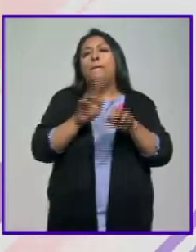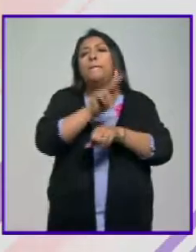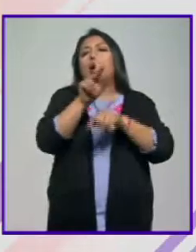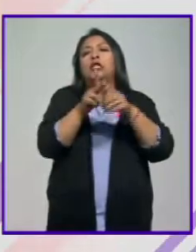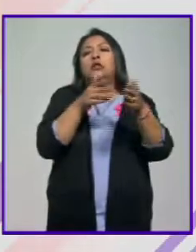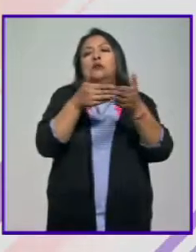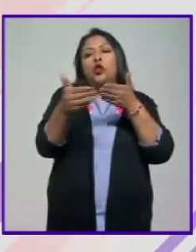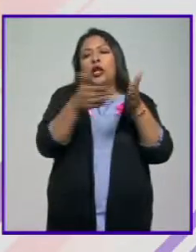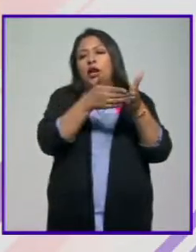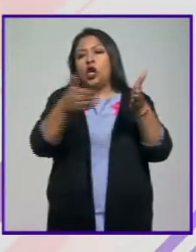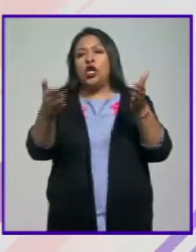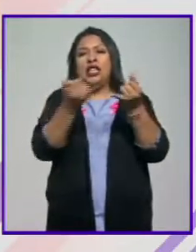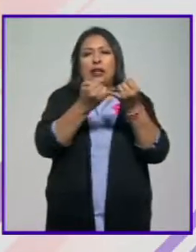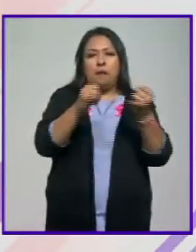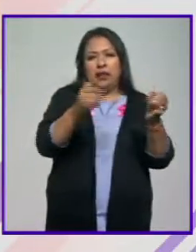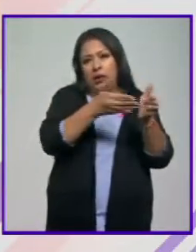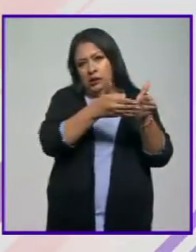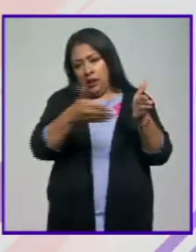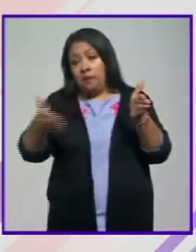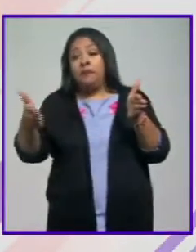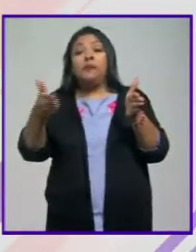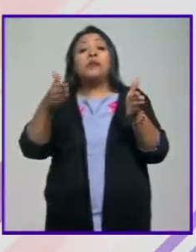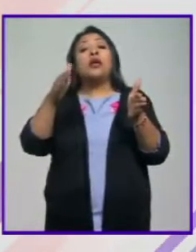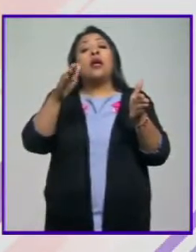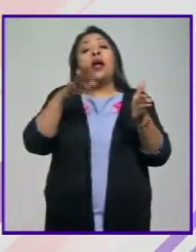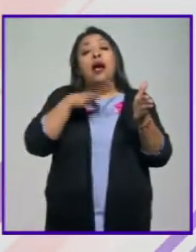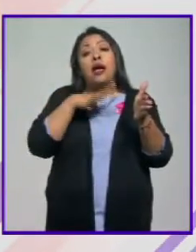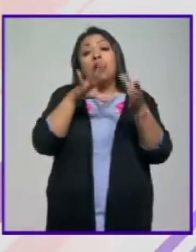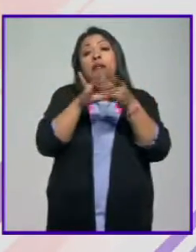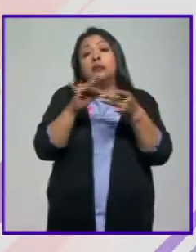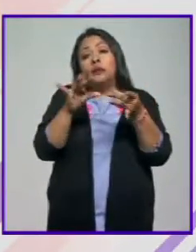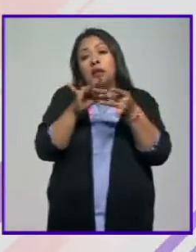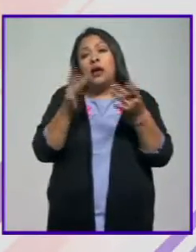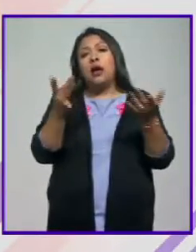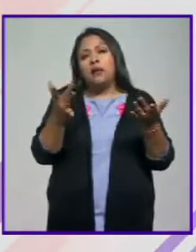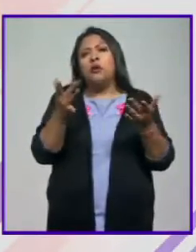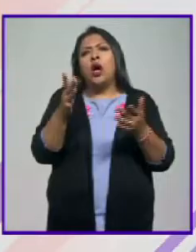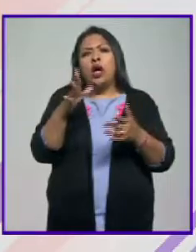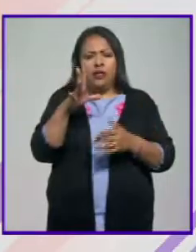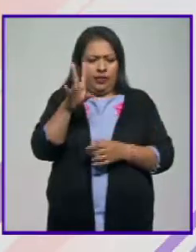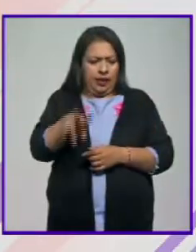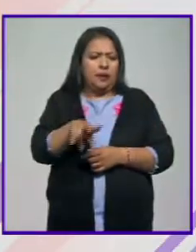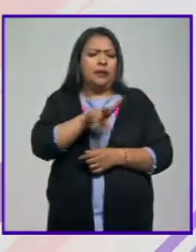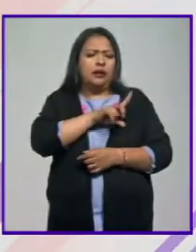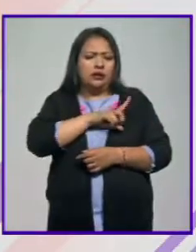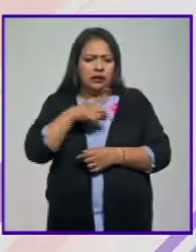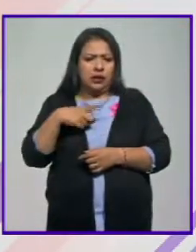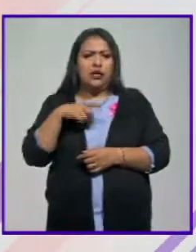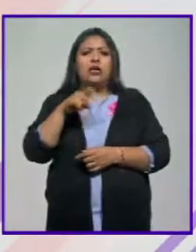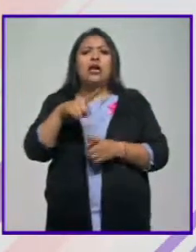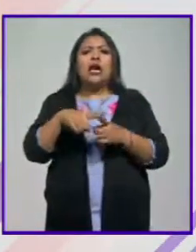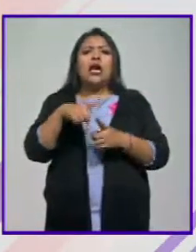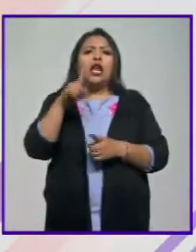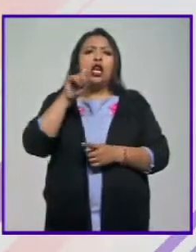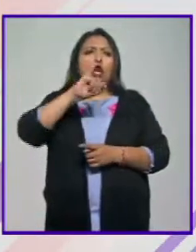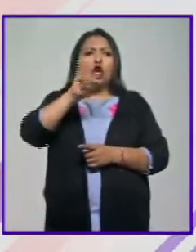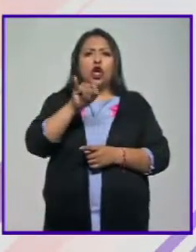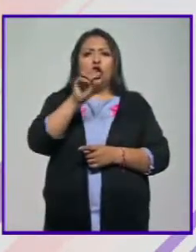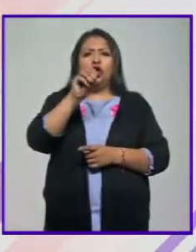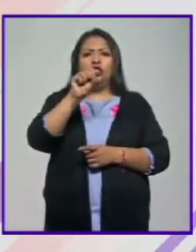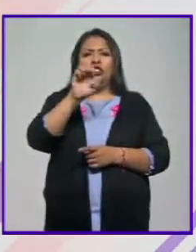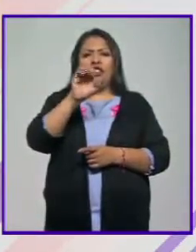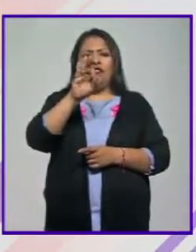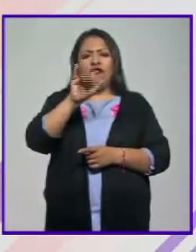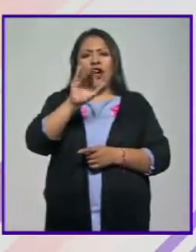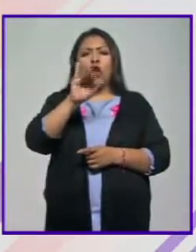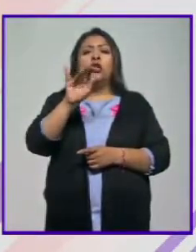el periodo de la independencia, donde no solo vamos a hablar, porque sí hay que hacerlo, de doña Josefa Ortiz, que no tiene solo